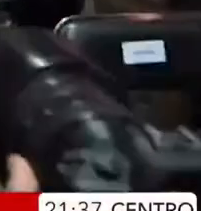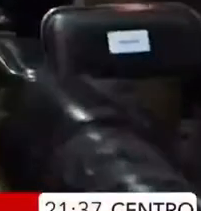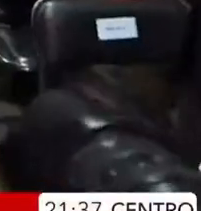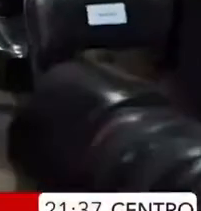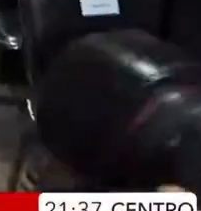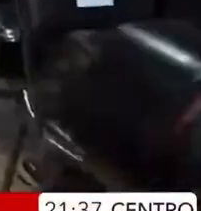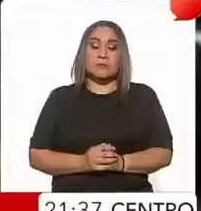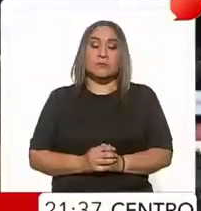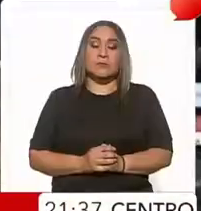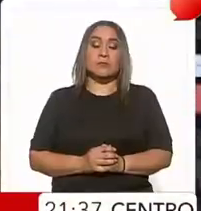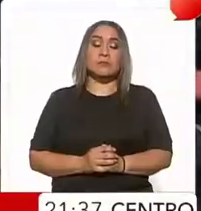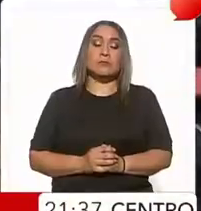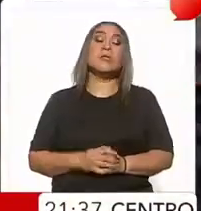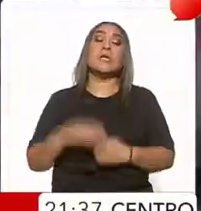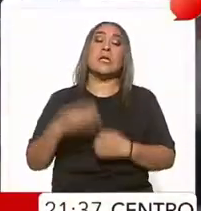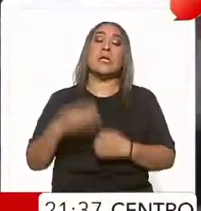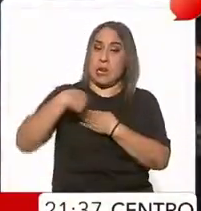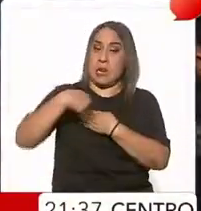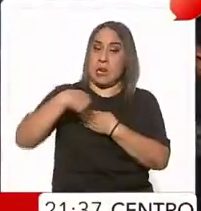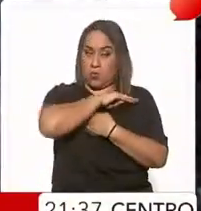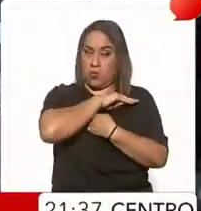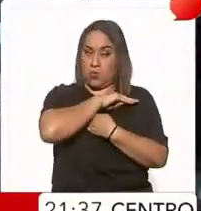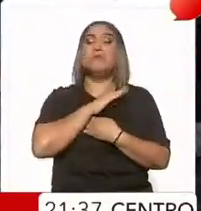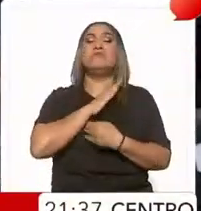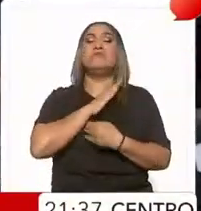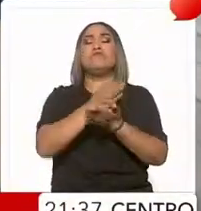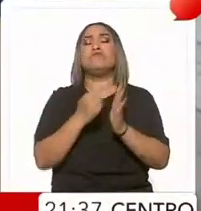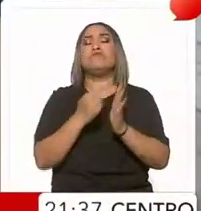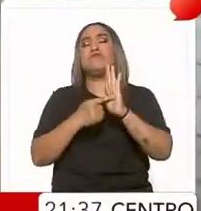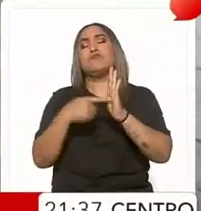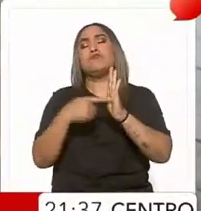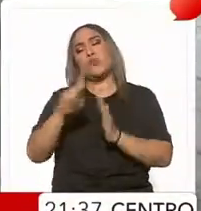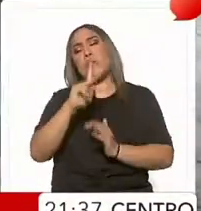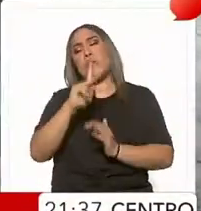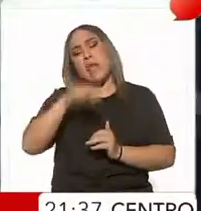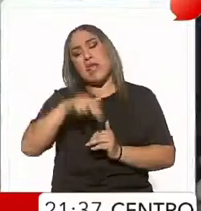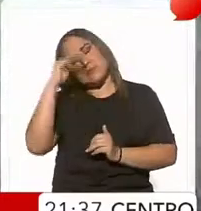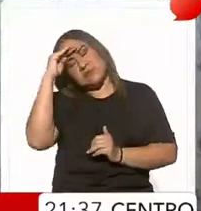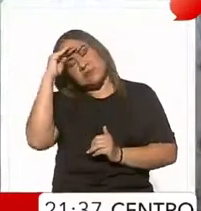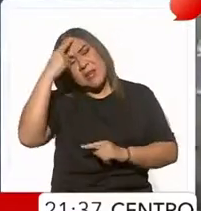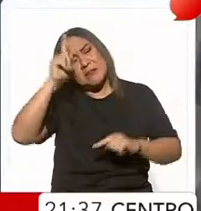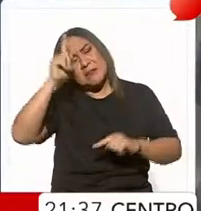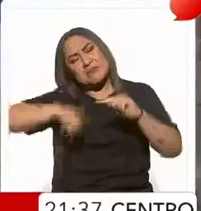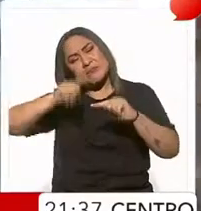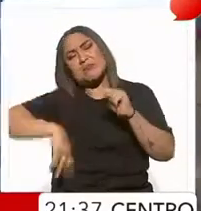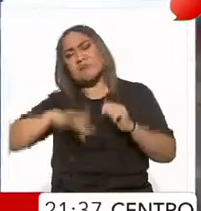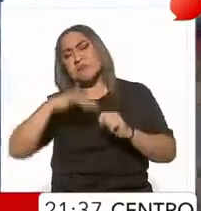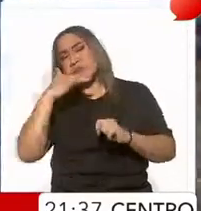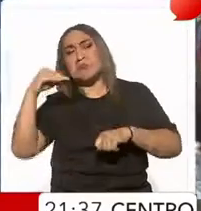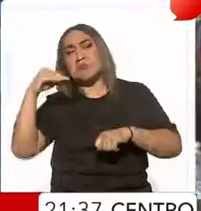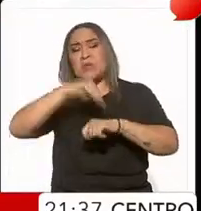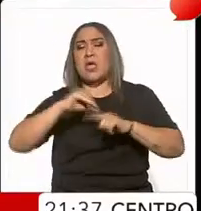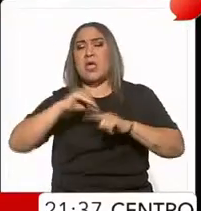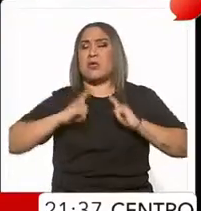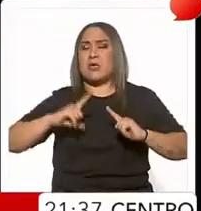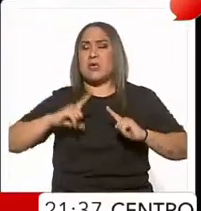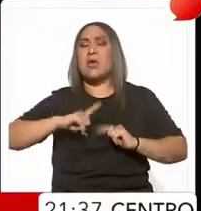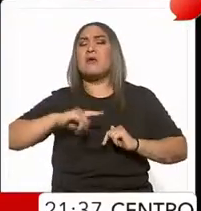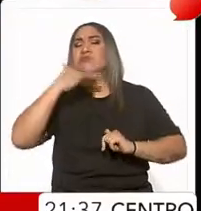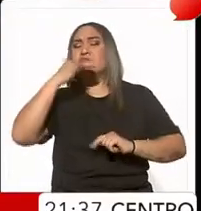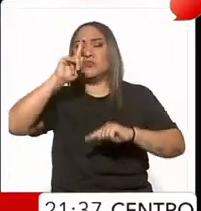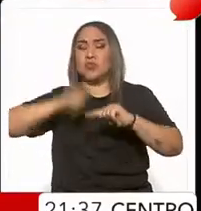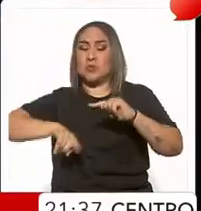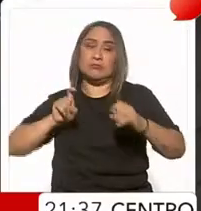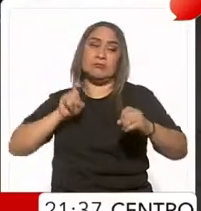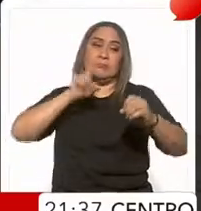Claudia Sheinbaum presentó su plan en el combate a la corrupción que propone crear una agencia federal anticorrupción adscrita a la